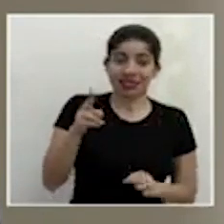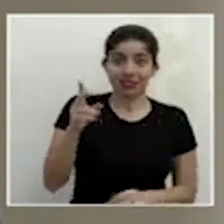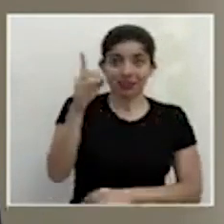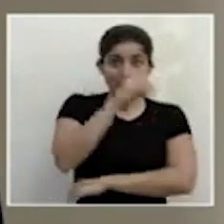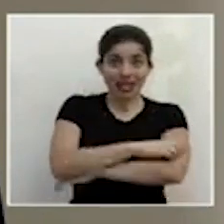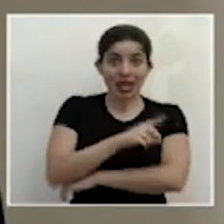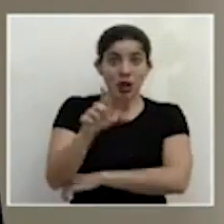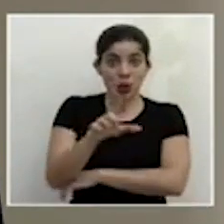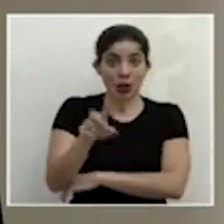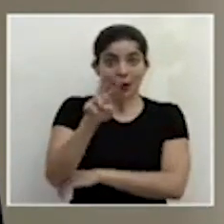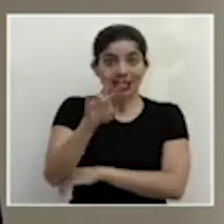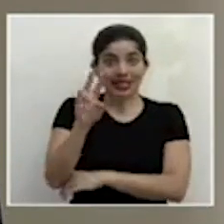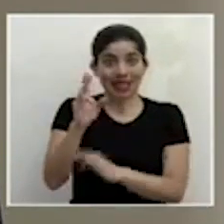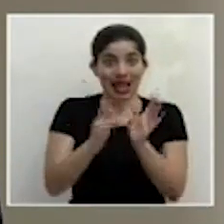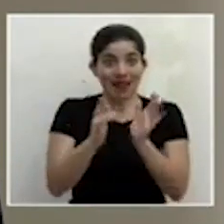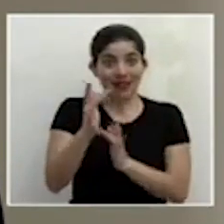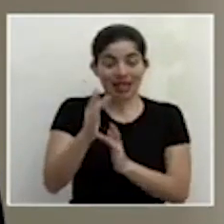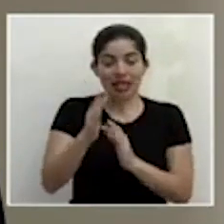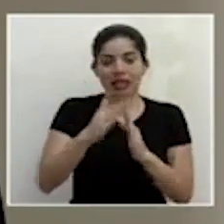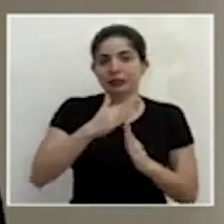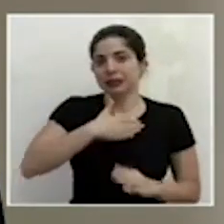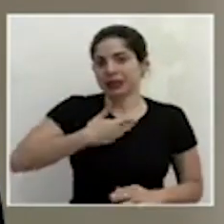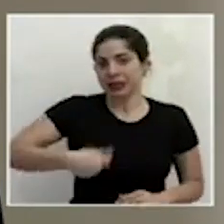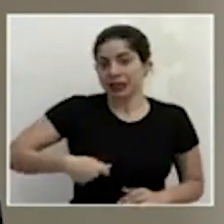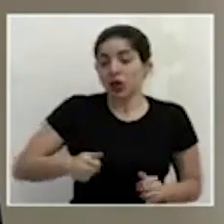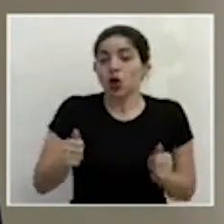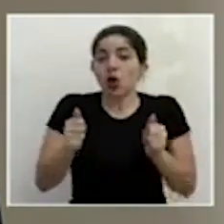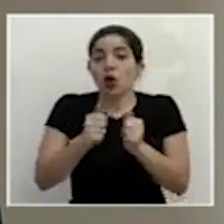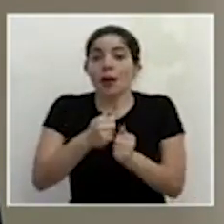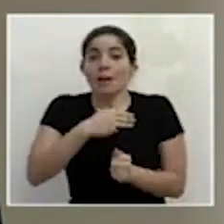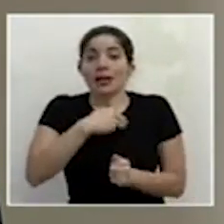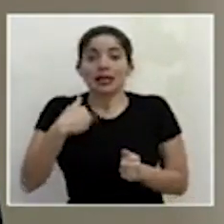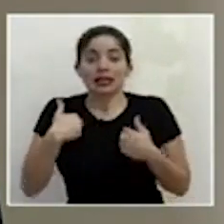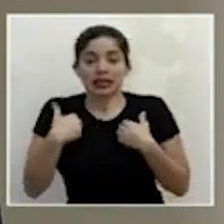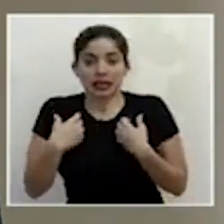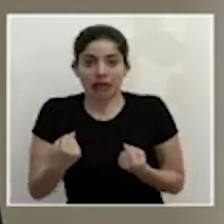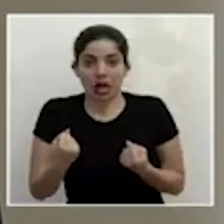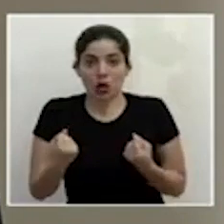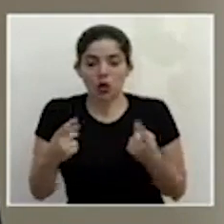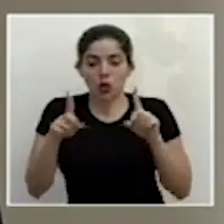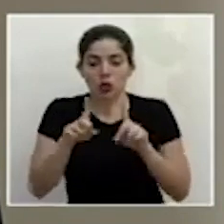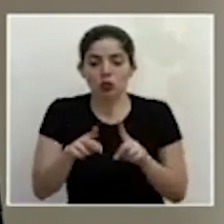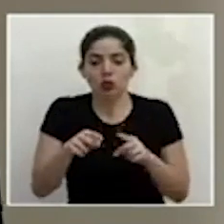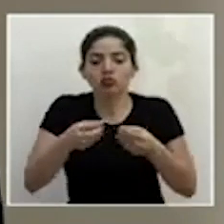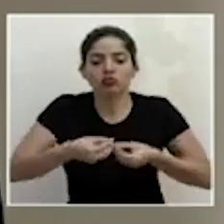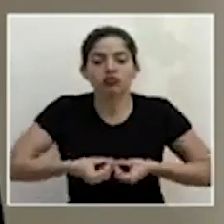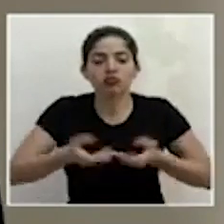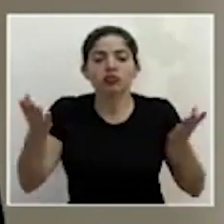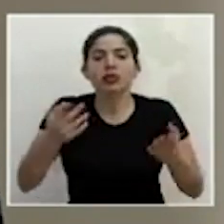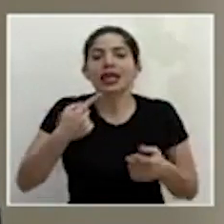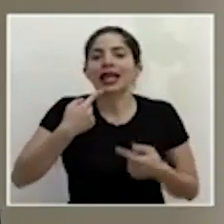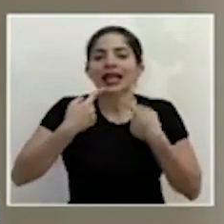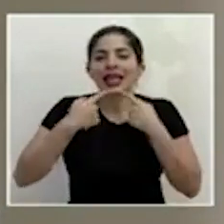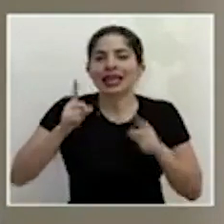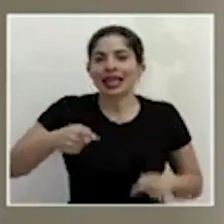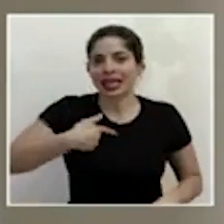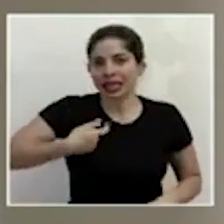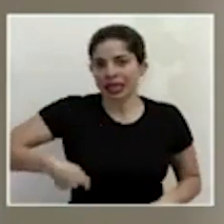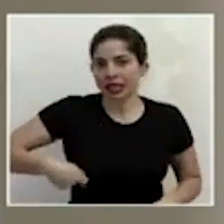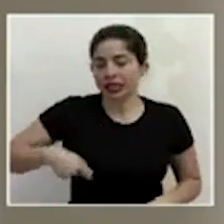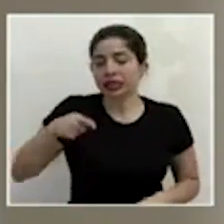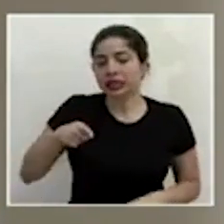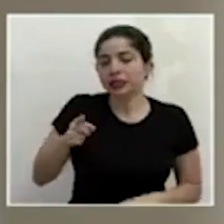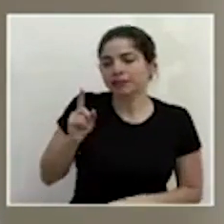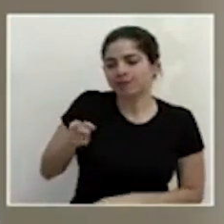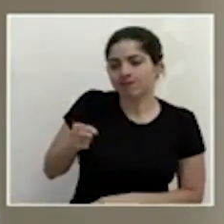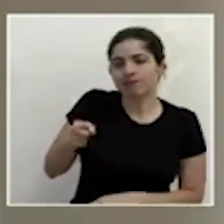de abril, la Presidencia de la República, en conjunto con el Ministerio de Salud, emitieron una directriz que instruye a